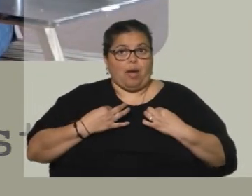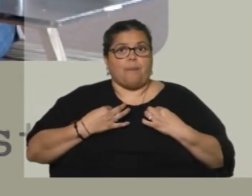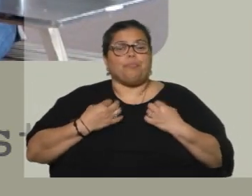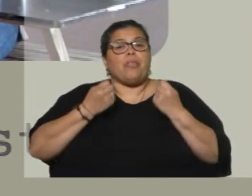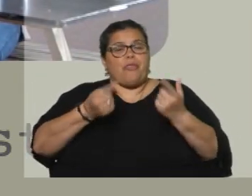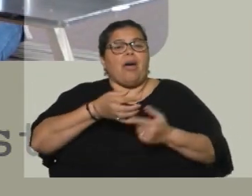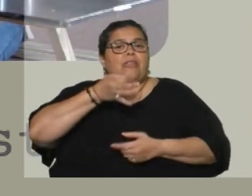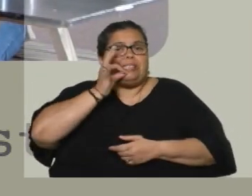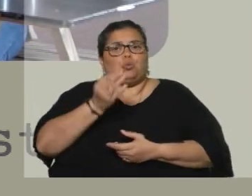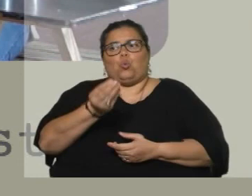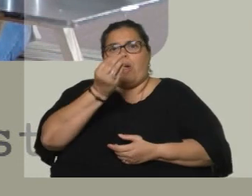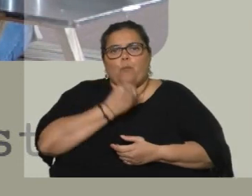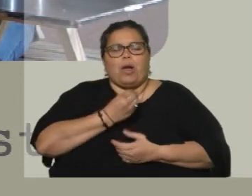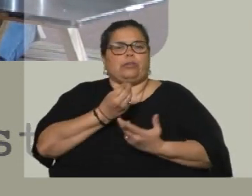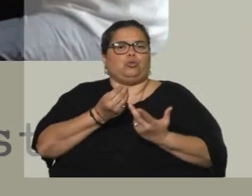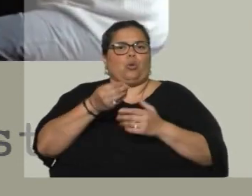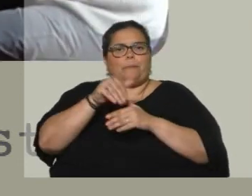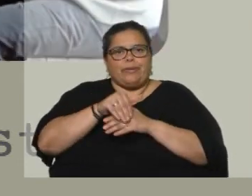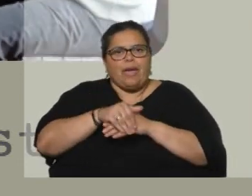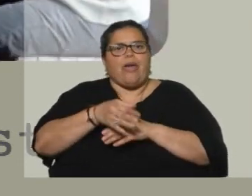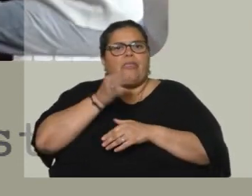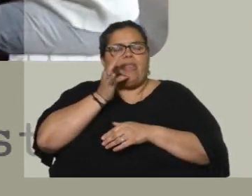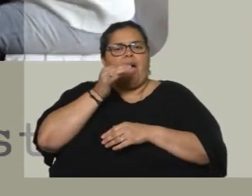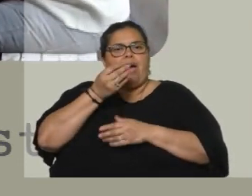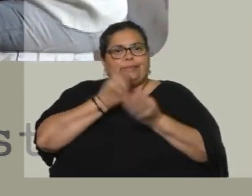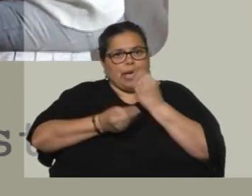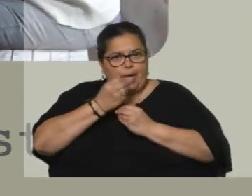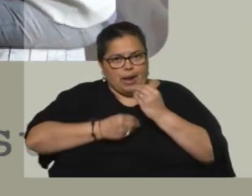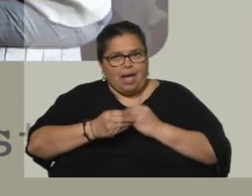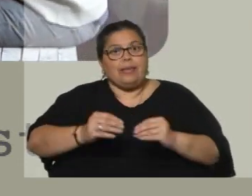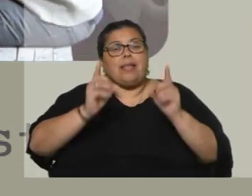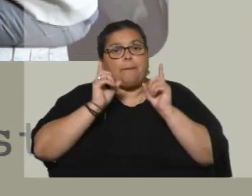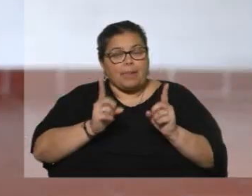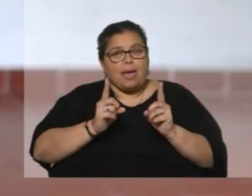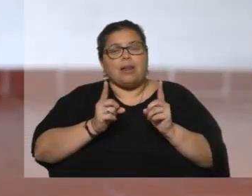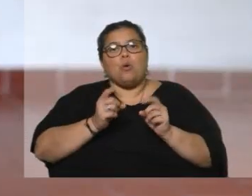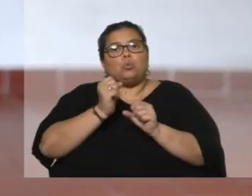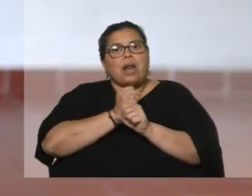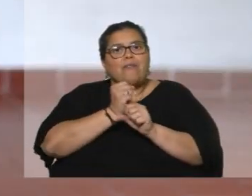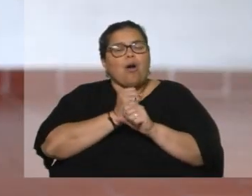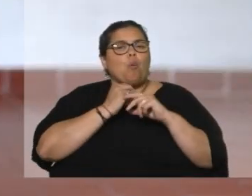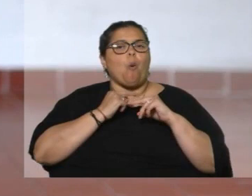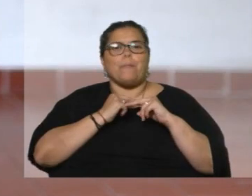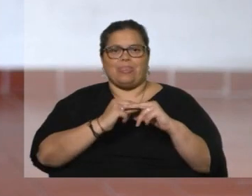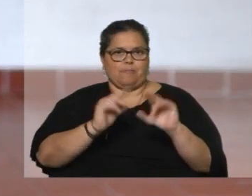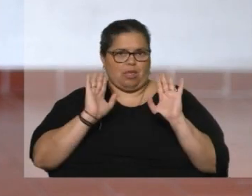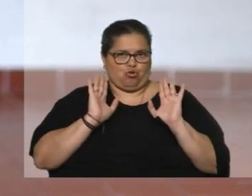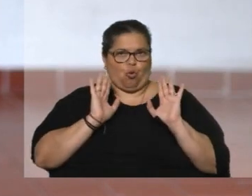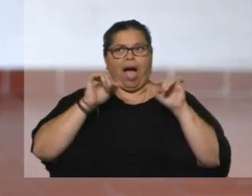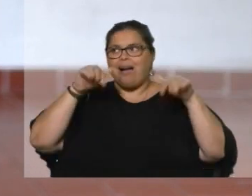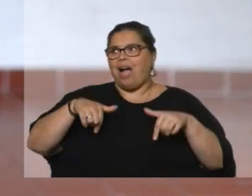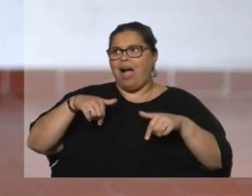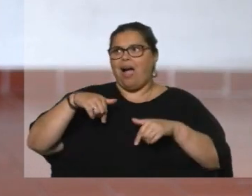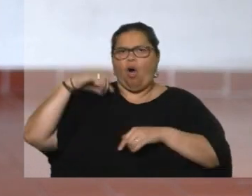un desayuno, almuerzo, merienda y cena y una tarea de mantenimiento. O sea, acá no es un trabajo de